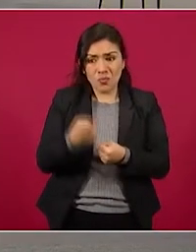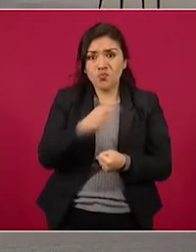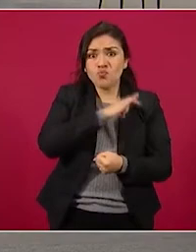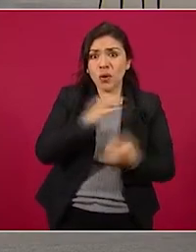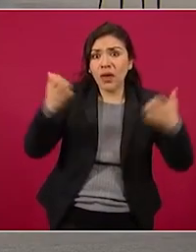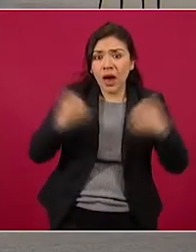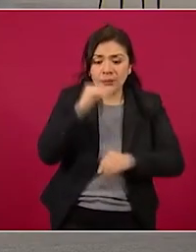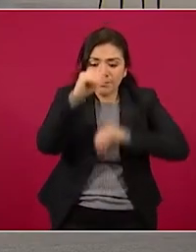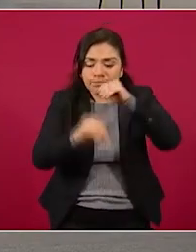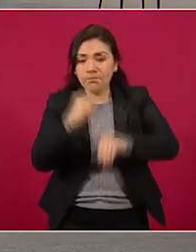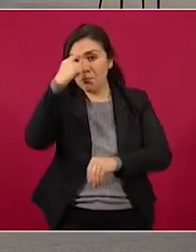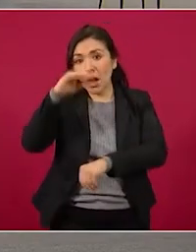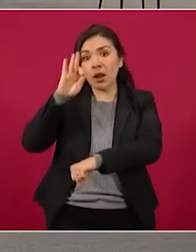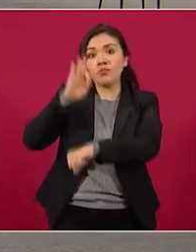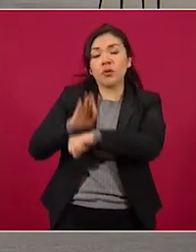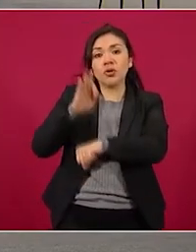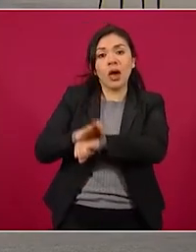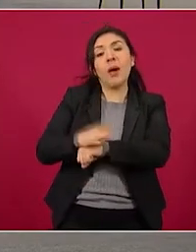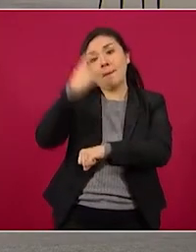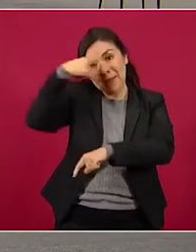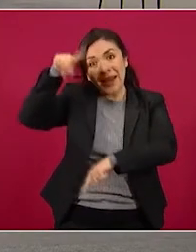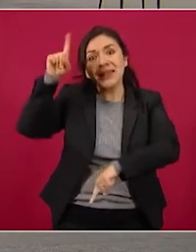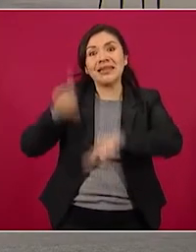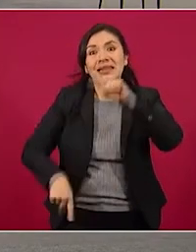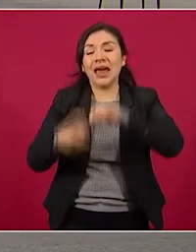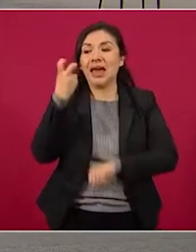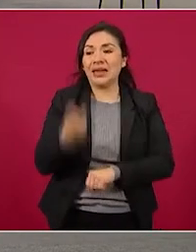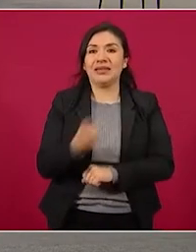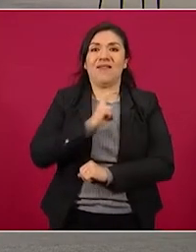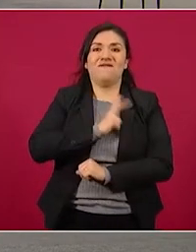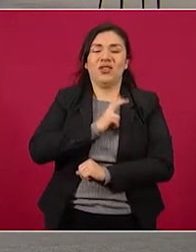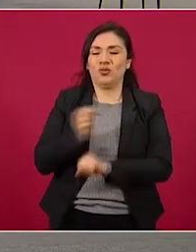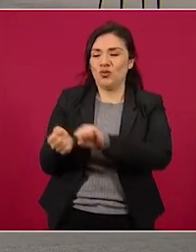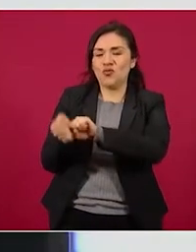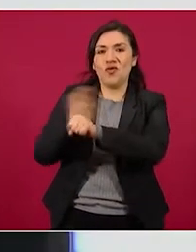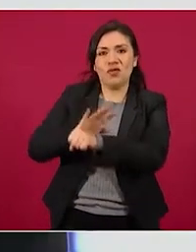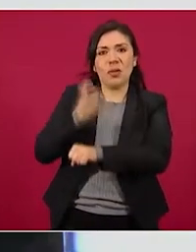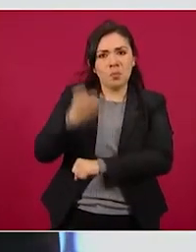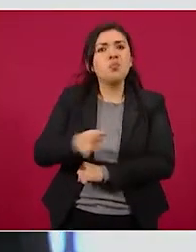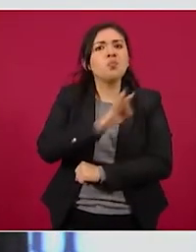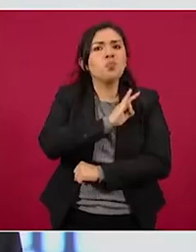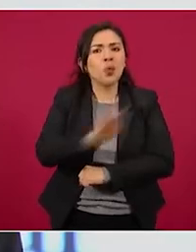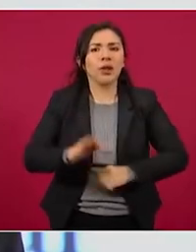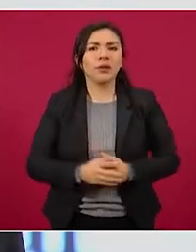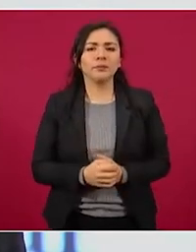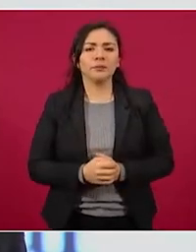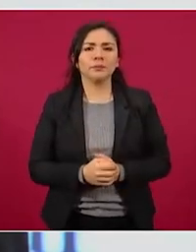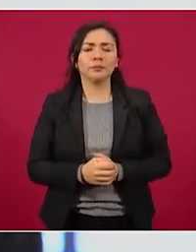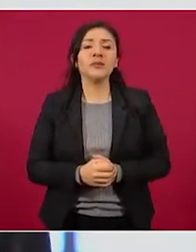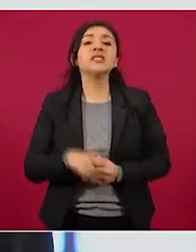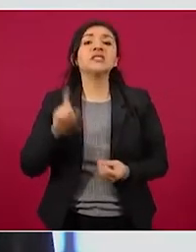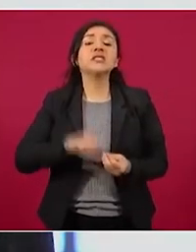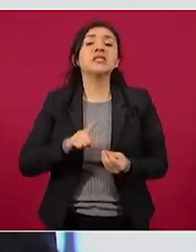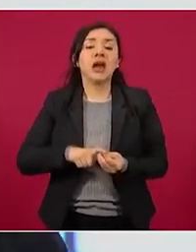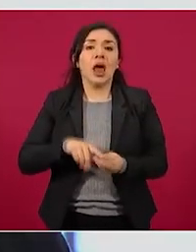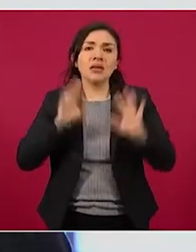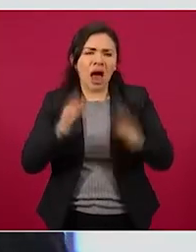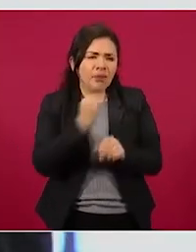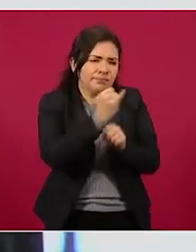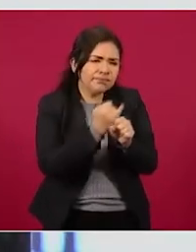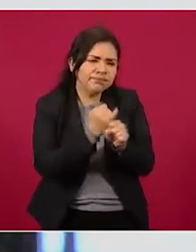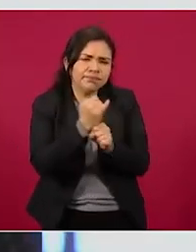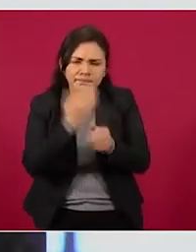para crear protección para combatir el virus del COVID-19, según los resultados